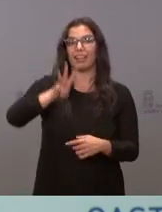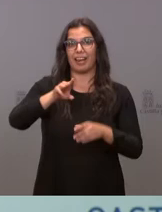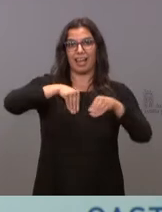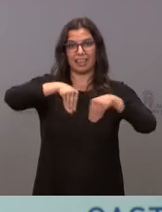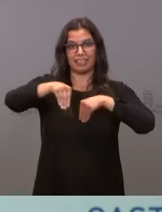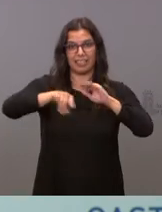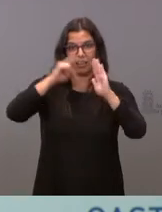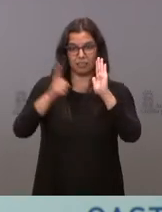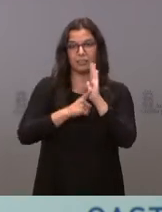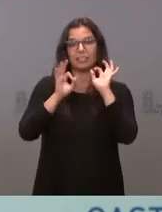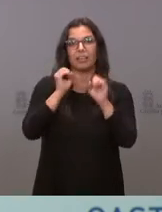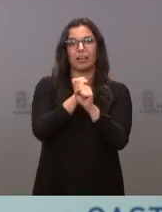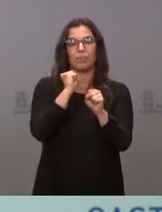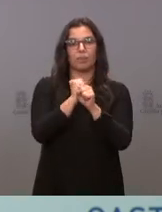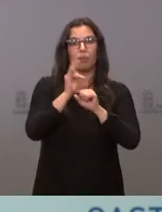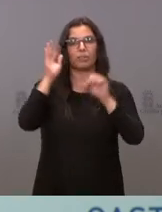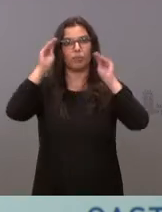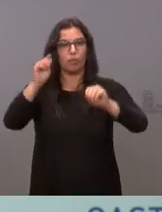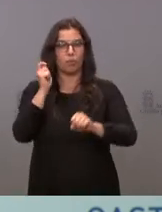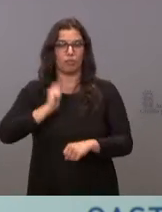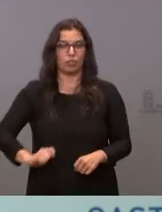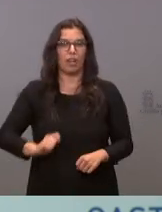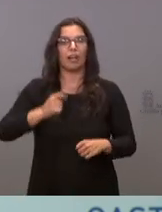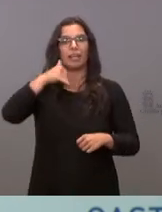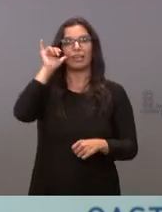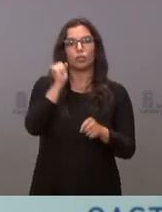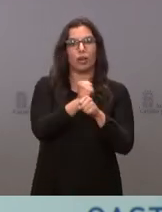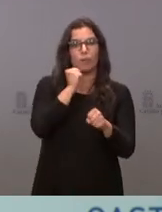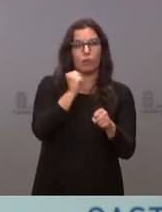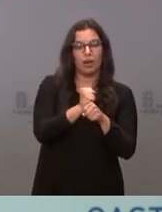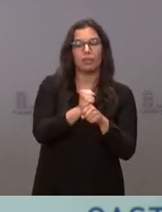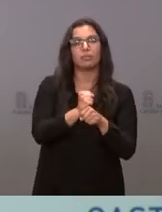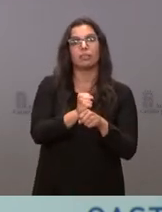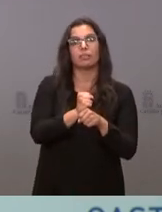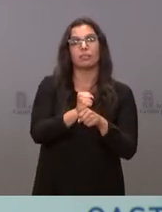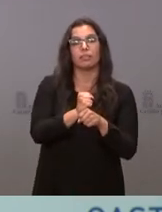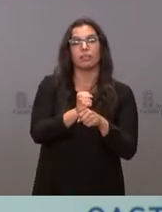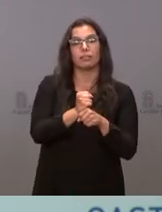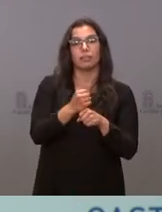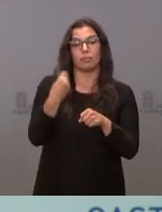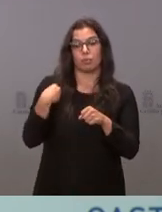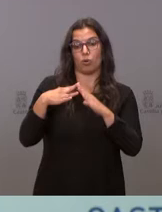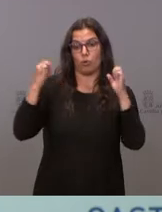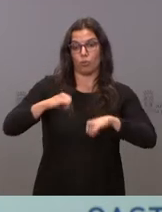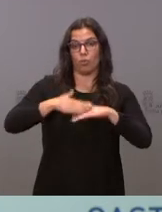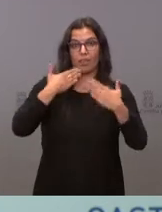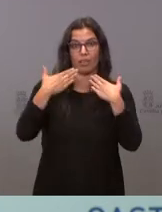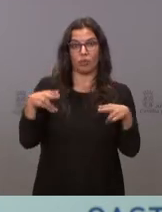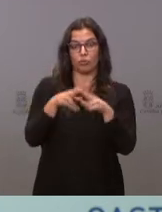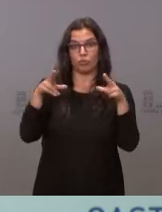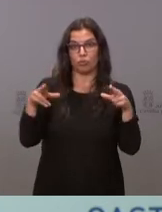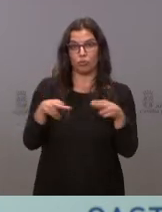Integral de Empleo, de Formación Profesional, de Riesgos Laborales, el PAPECIL, el Acuerdo para el Diálogo Social